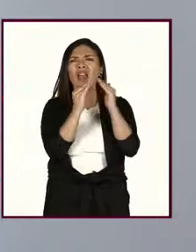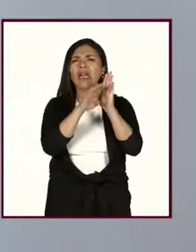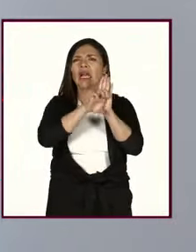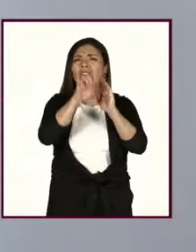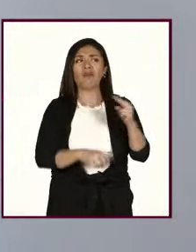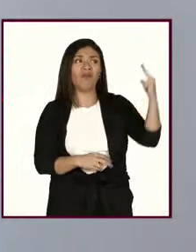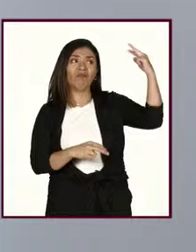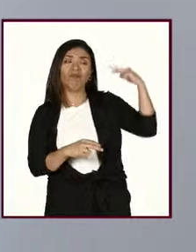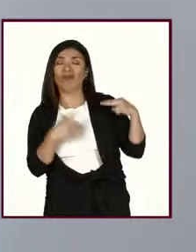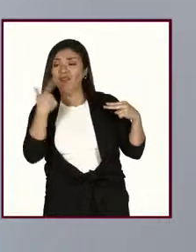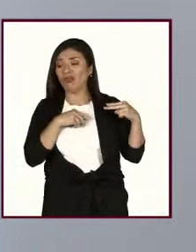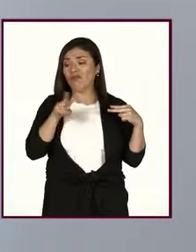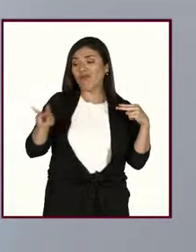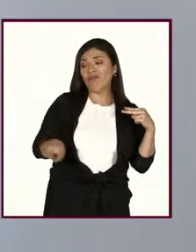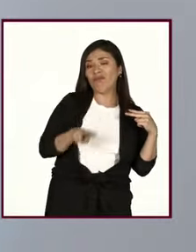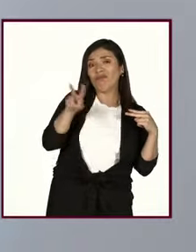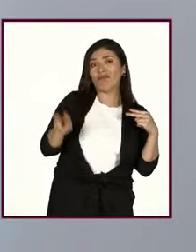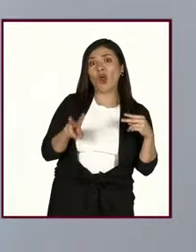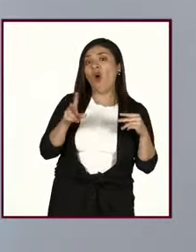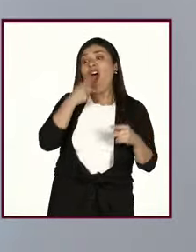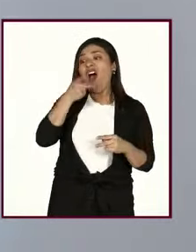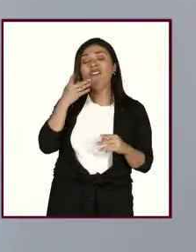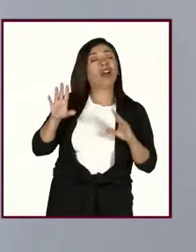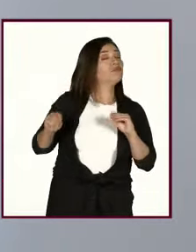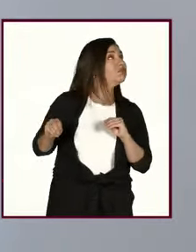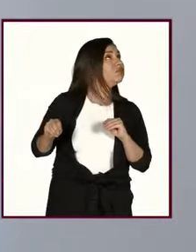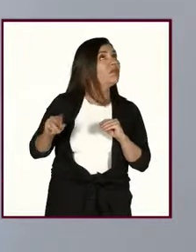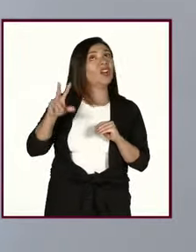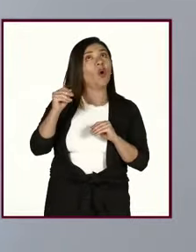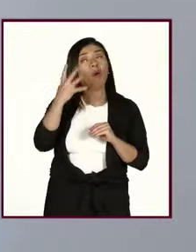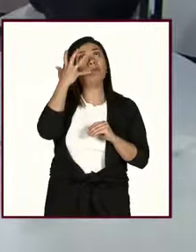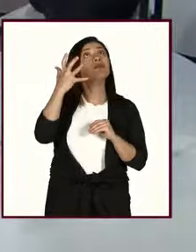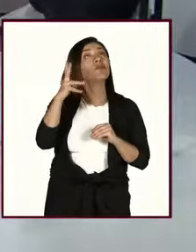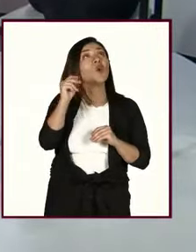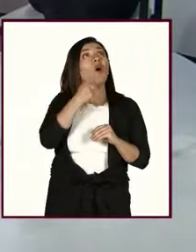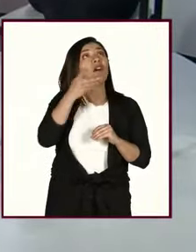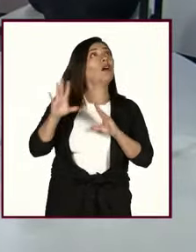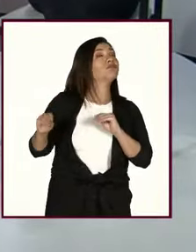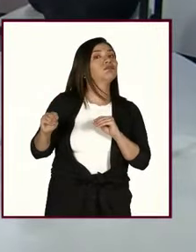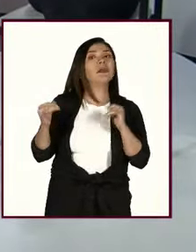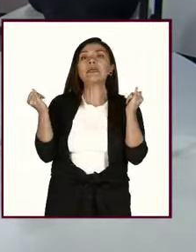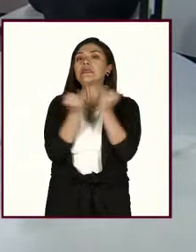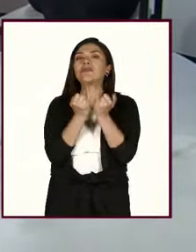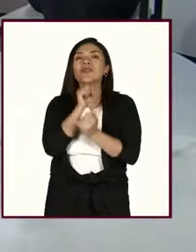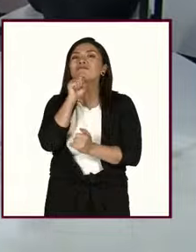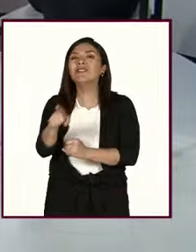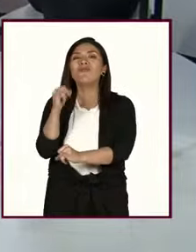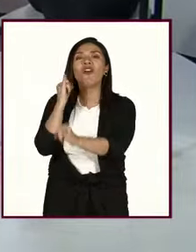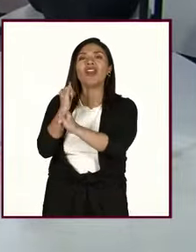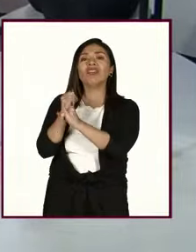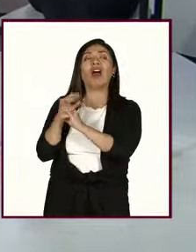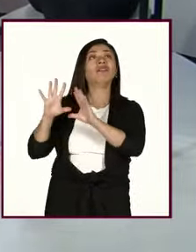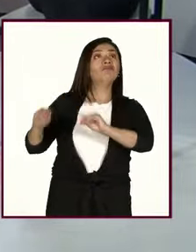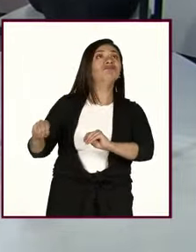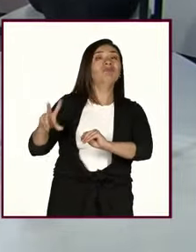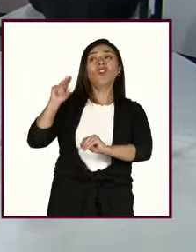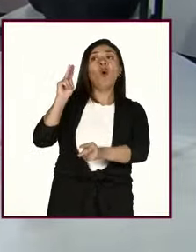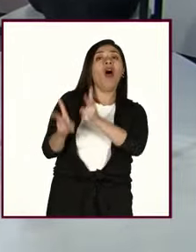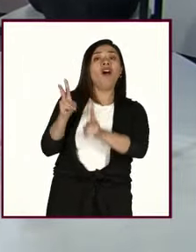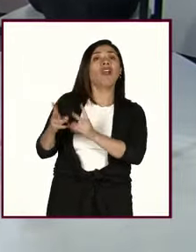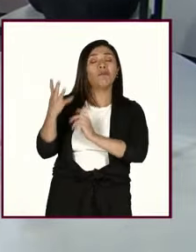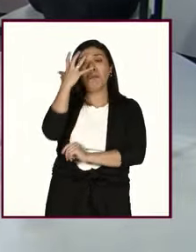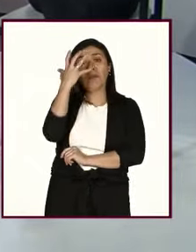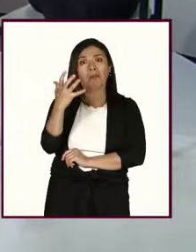feo la ley del hielo esa que te aplican en la casa es la misma que se aplica a través de estos términos que ahora